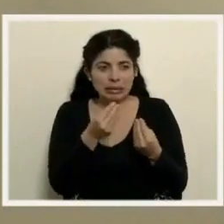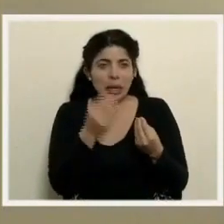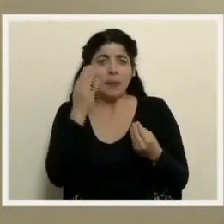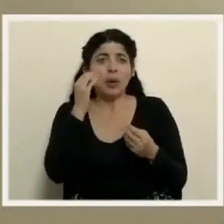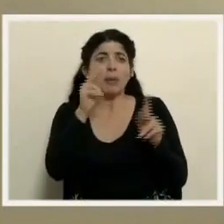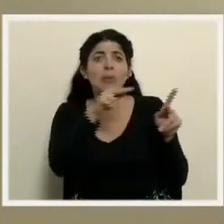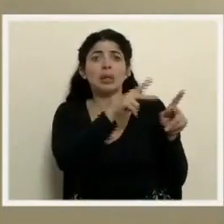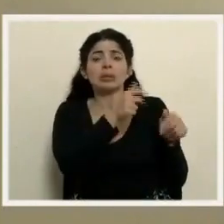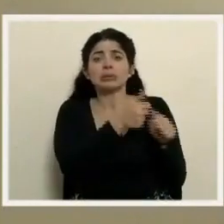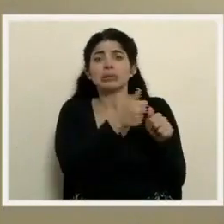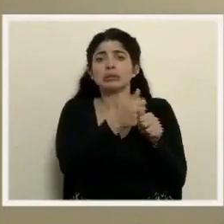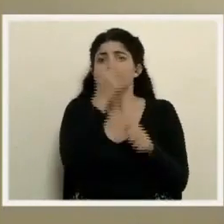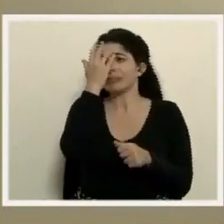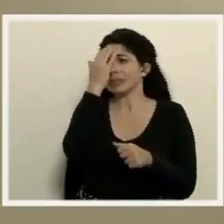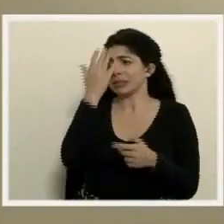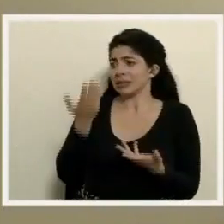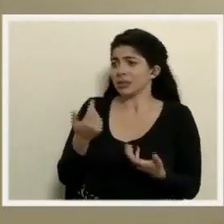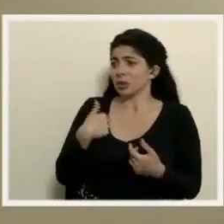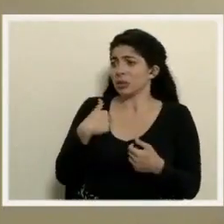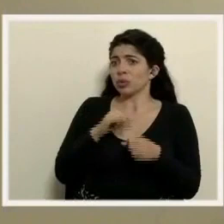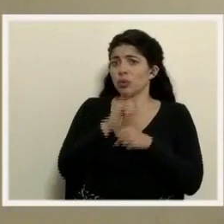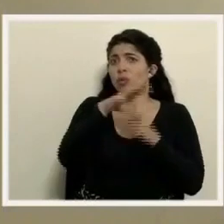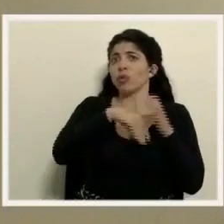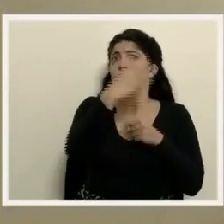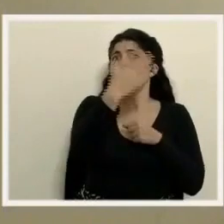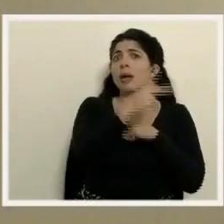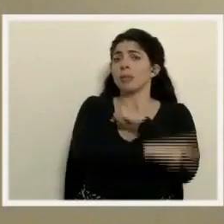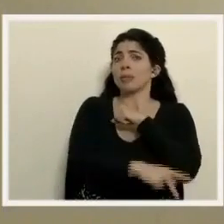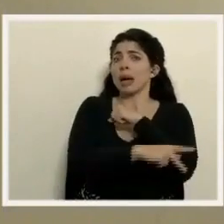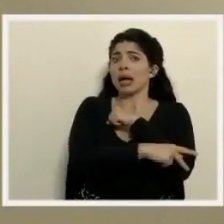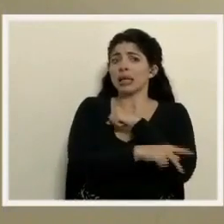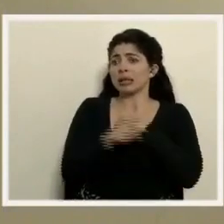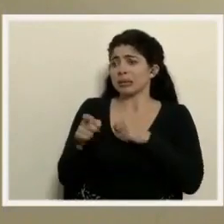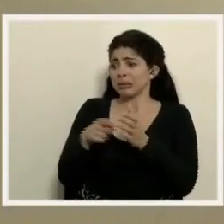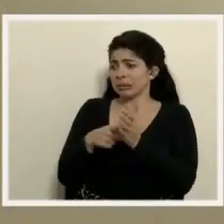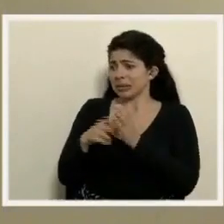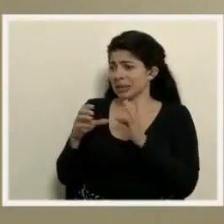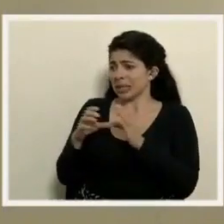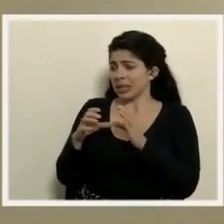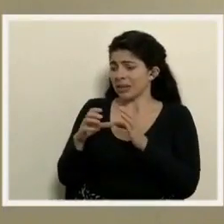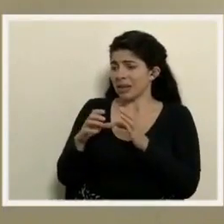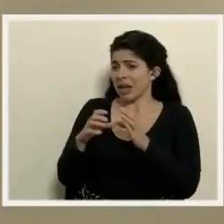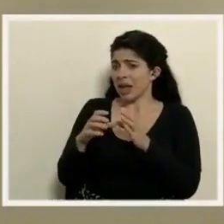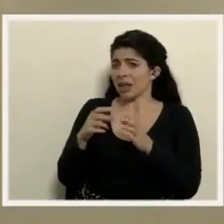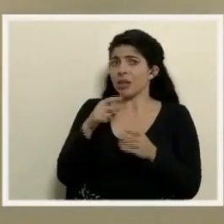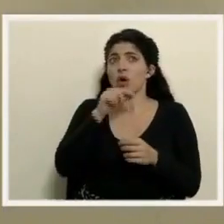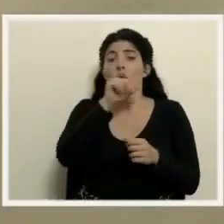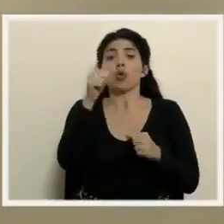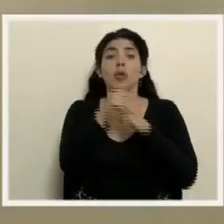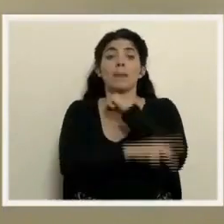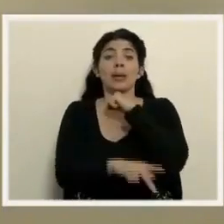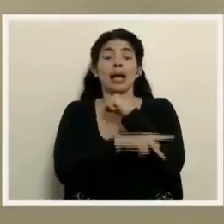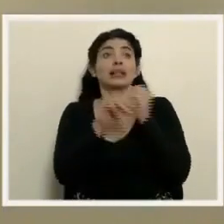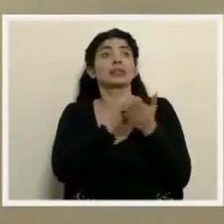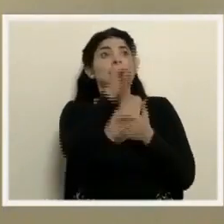preocupación que tienen algunas personas, de que no puedan ir a otros países que piden el certificado porque sí se va a emitir contra declaración jurada. Y en eso